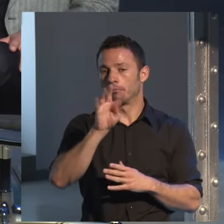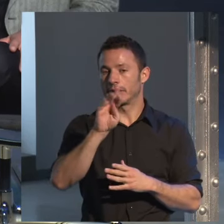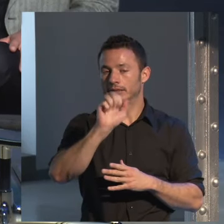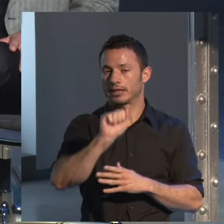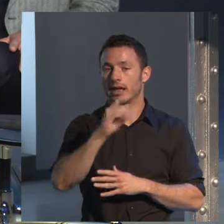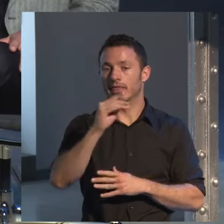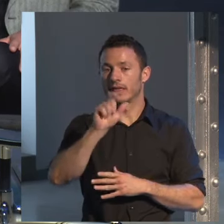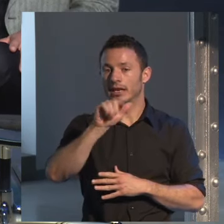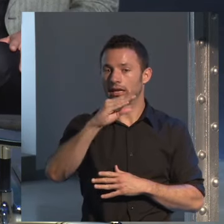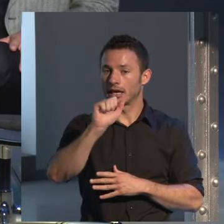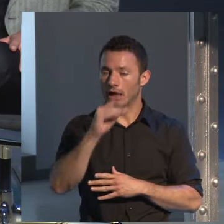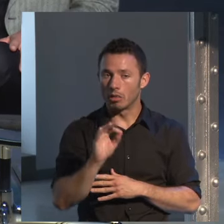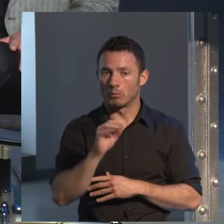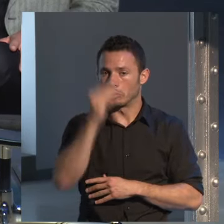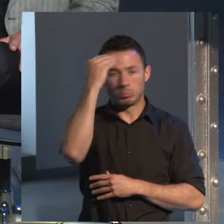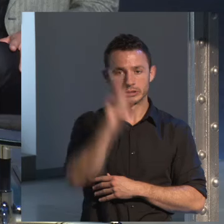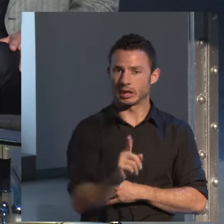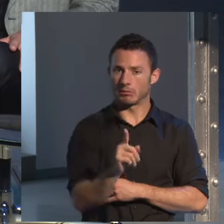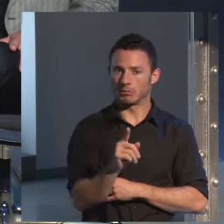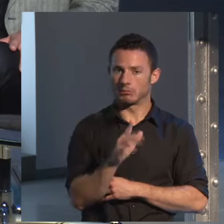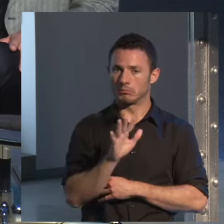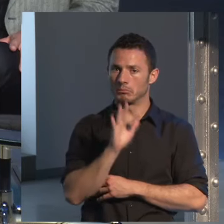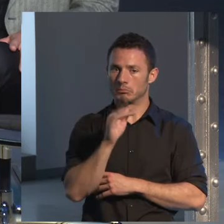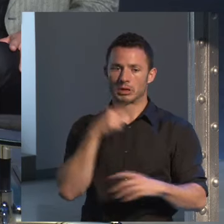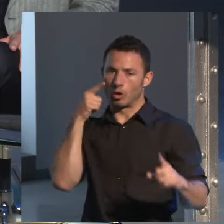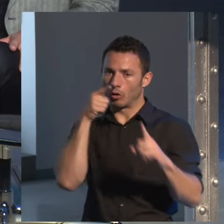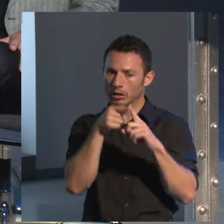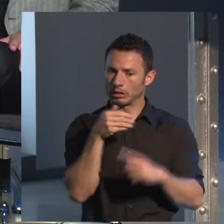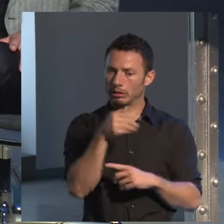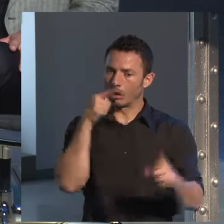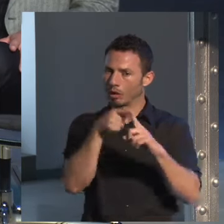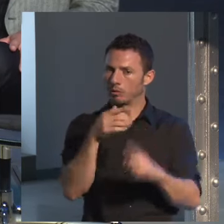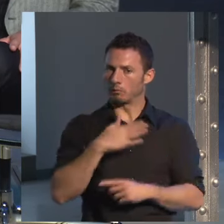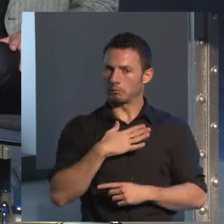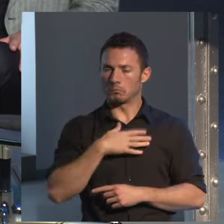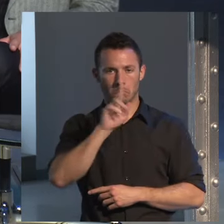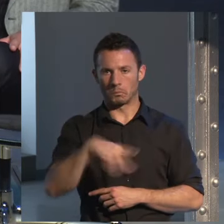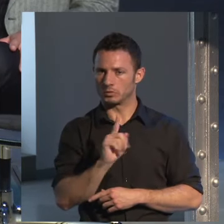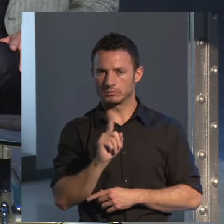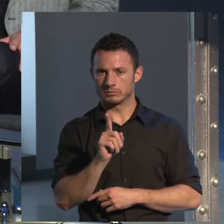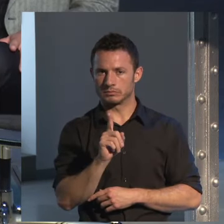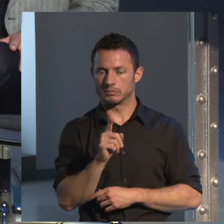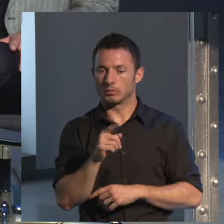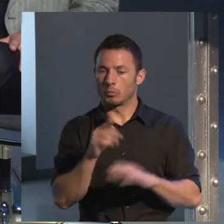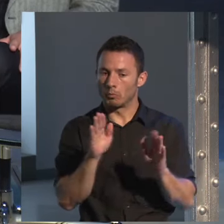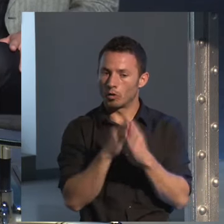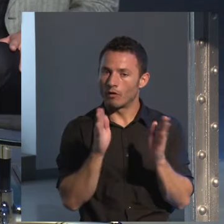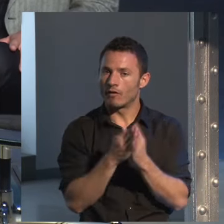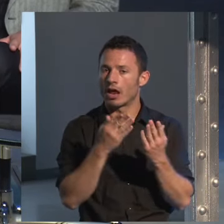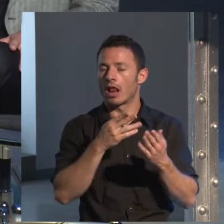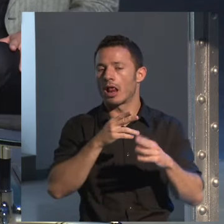ni era uno de mis objetivos inmediatos. Empecé con la novela negra porque me parecía